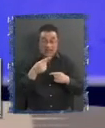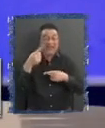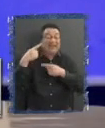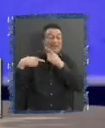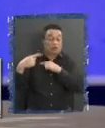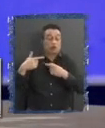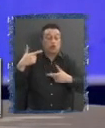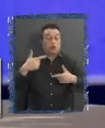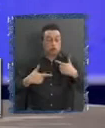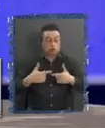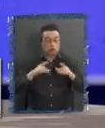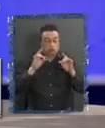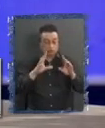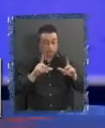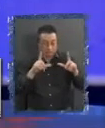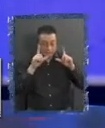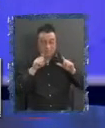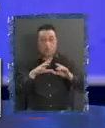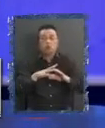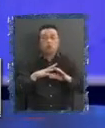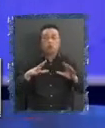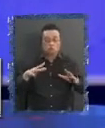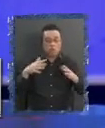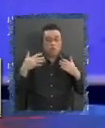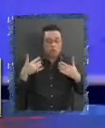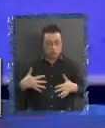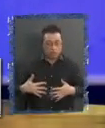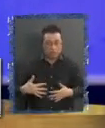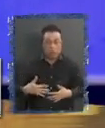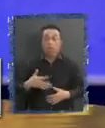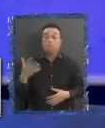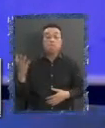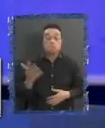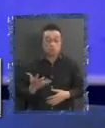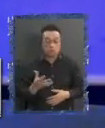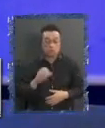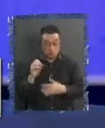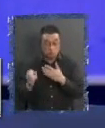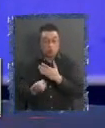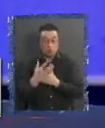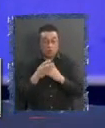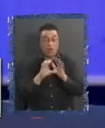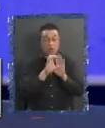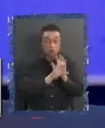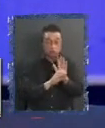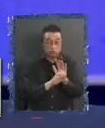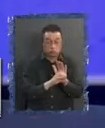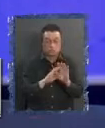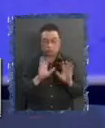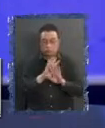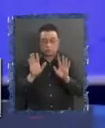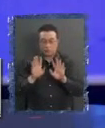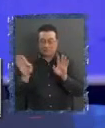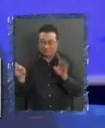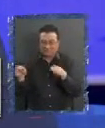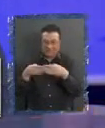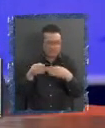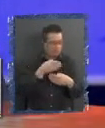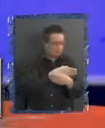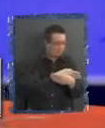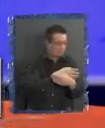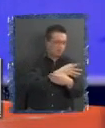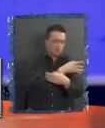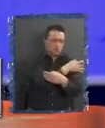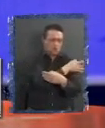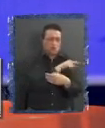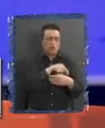político y simbólico es muy gravitante porque de algún modo la nueva constitución cierra un capítulo demasiado largo con una